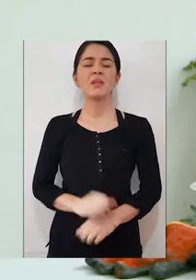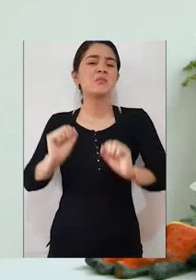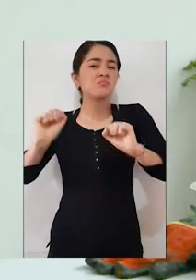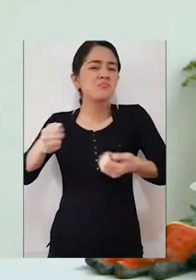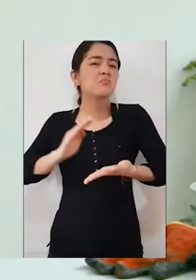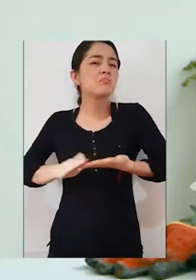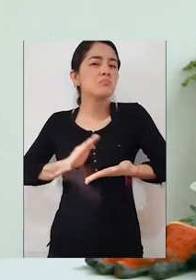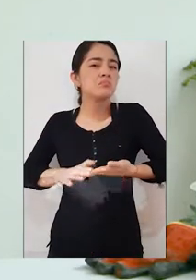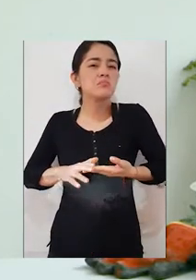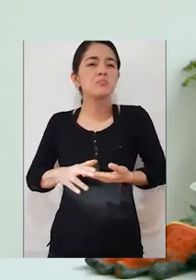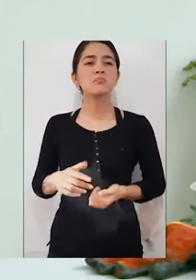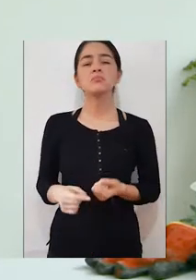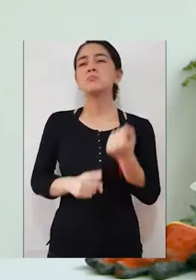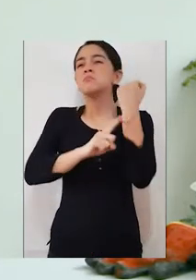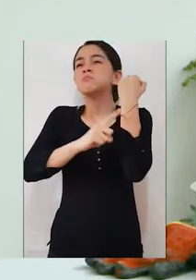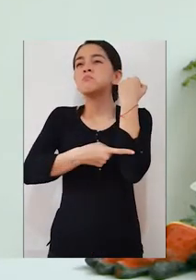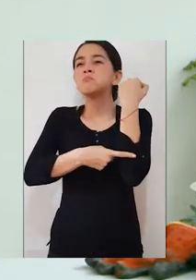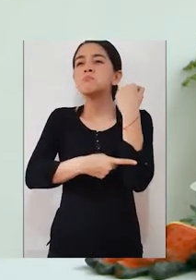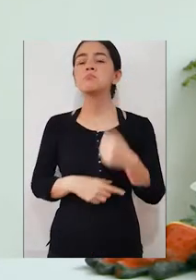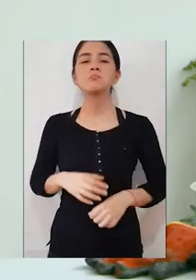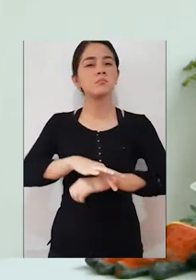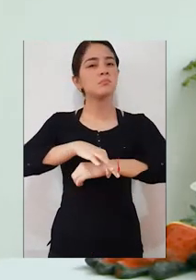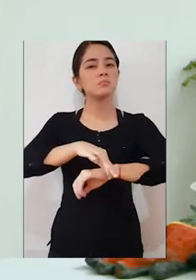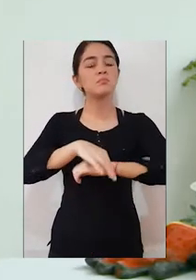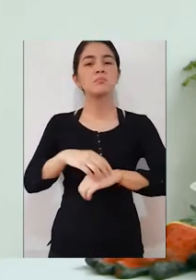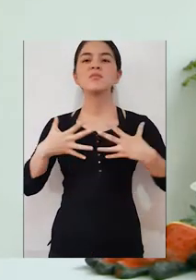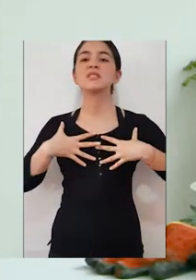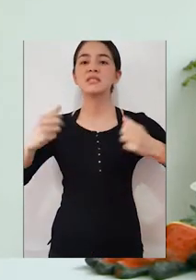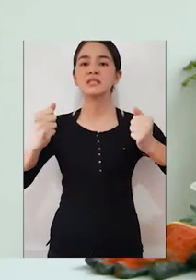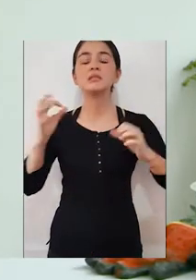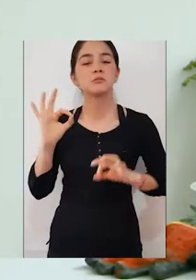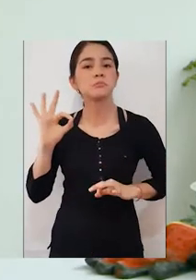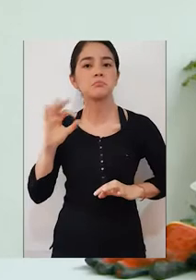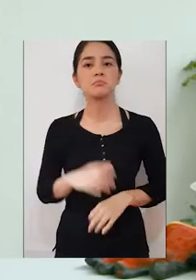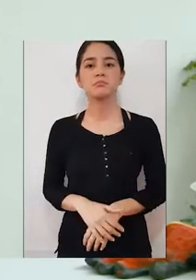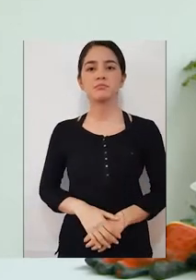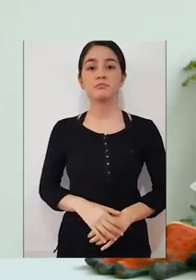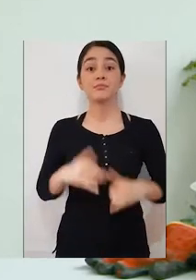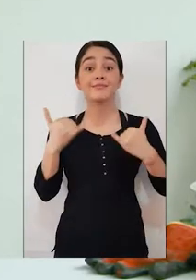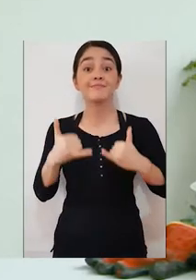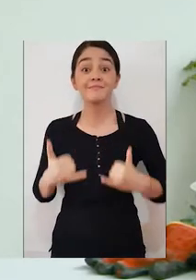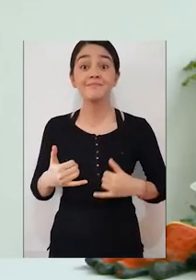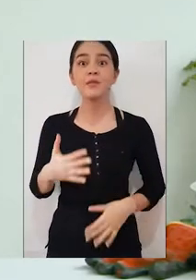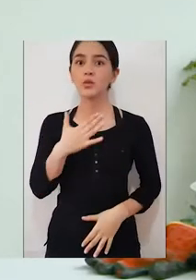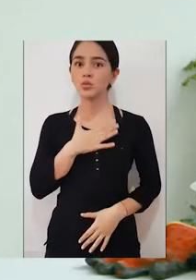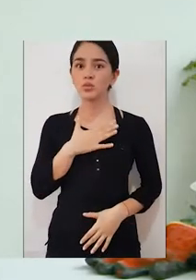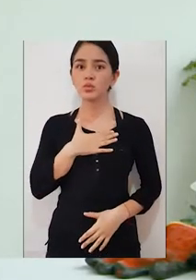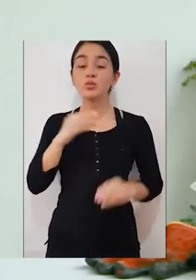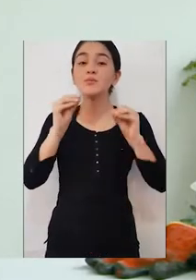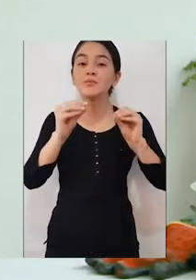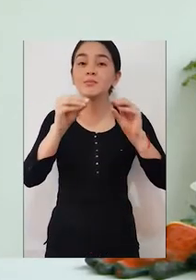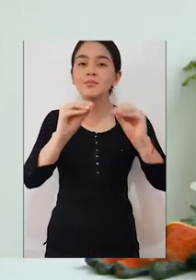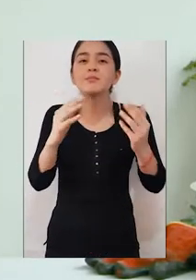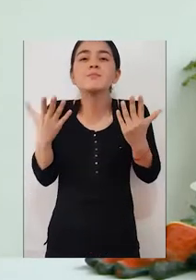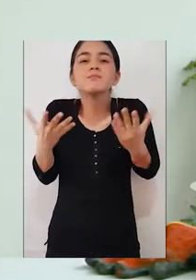comprar o tengan una bolsa de tierra fertilizada y la que vamos a utilizar. Pero en este momento, yo les voy a enseñar cómo poder nutrir nuestra